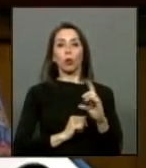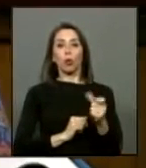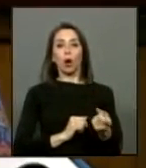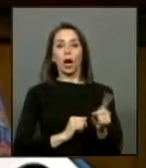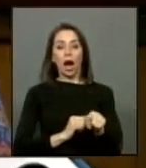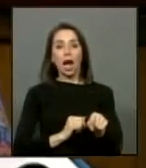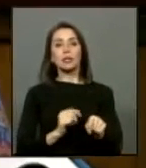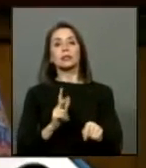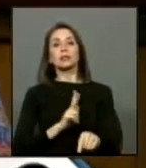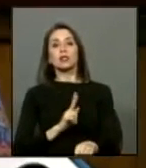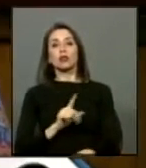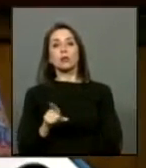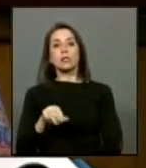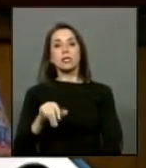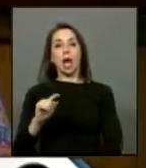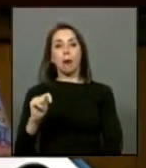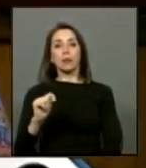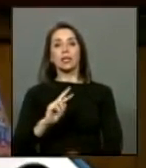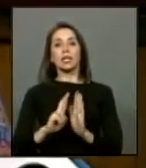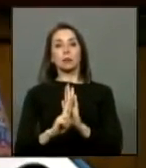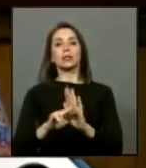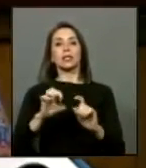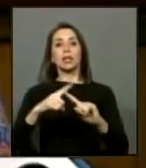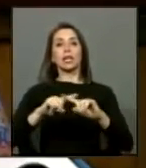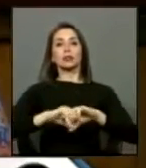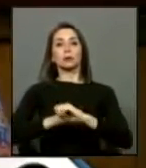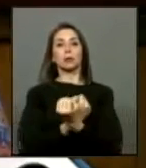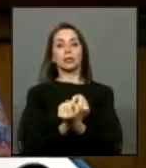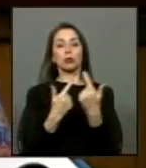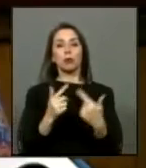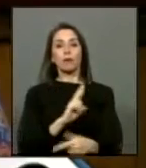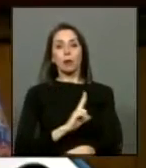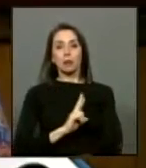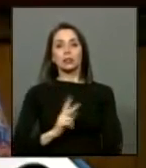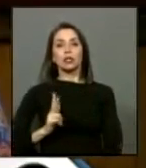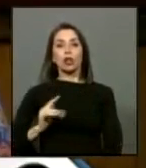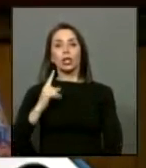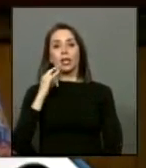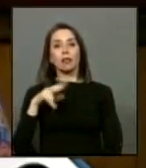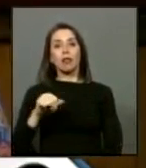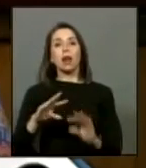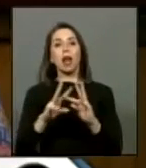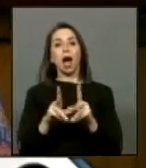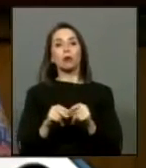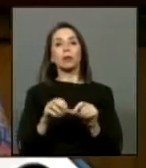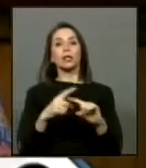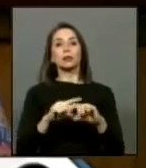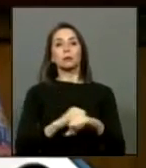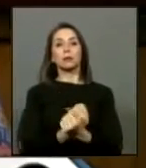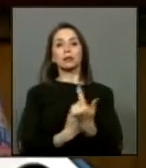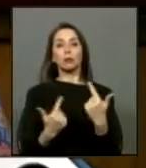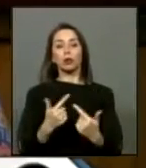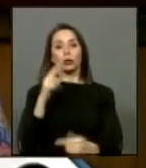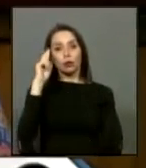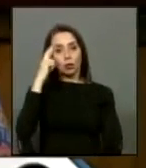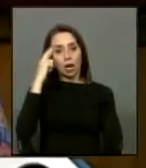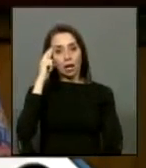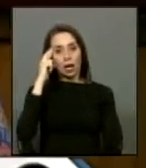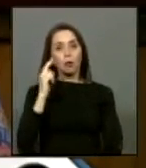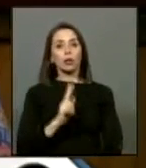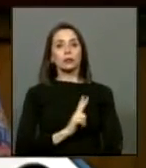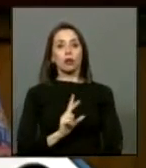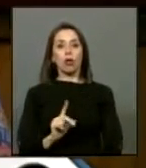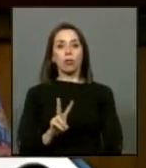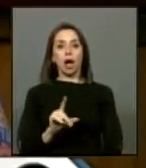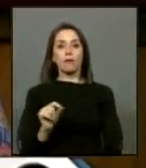Señores Arturo Samit, representante de los Expresos Políticos de Valparaíso. David Quintana, presidente de la agrupación de Exprisioneros Políticos de Rancagua. Guillermo